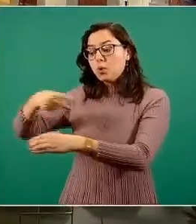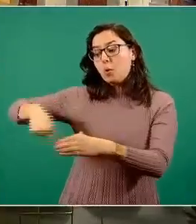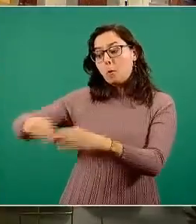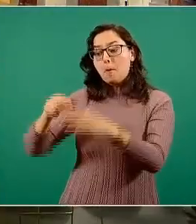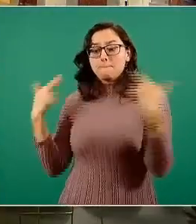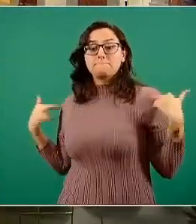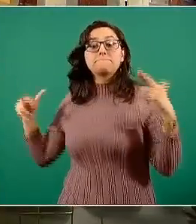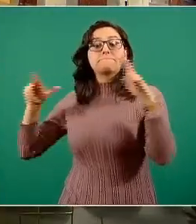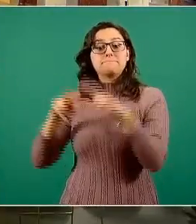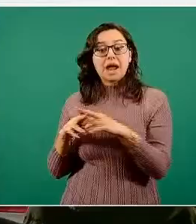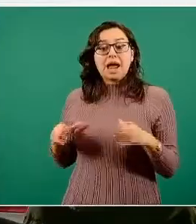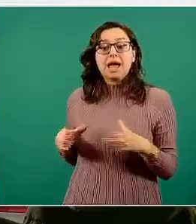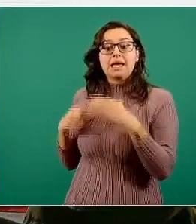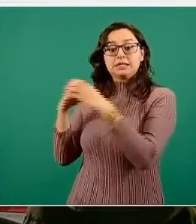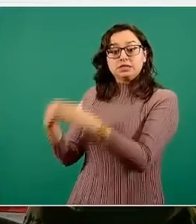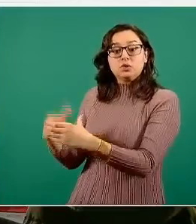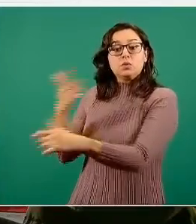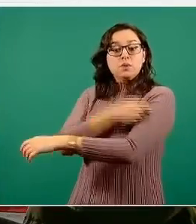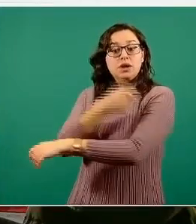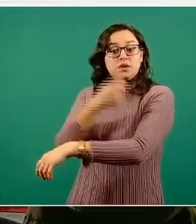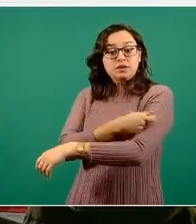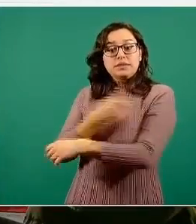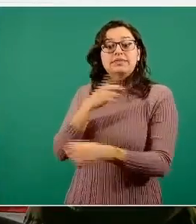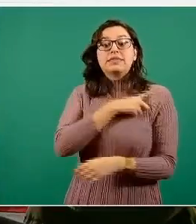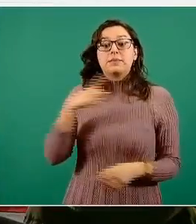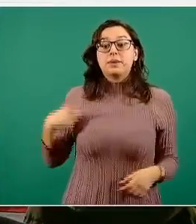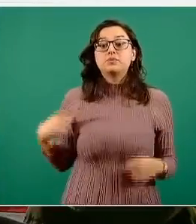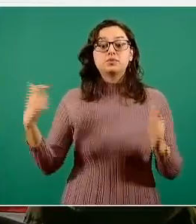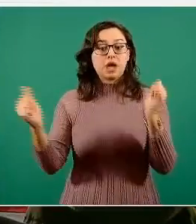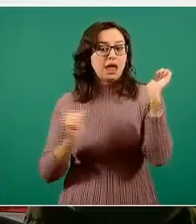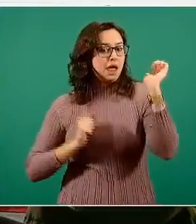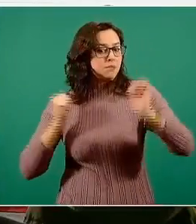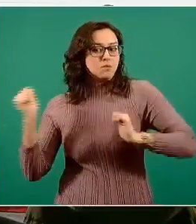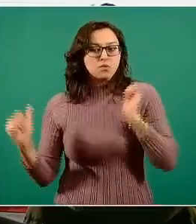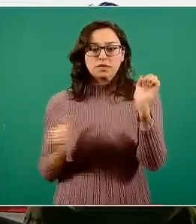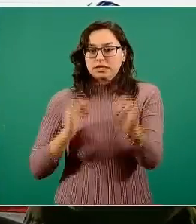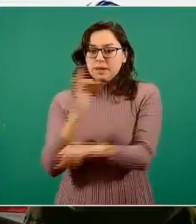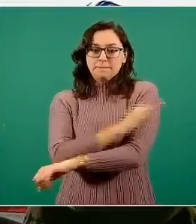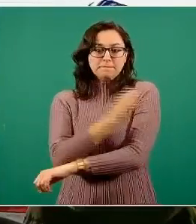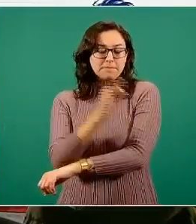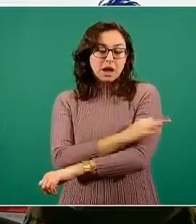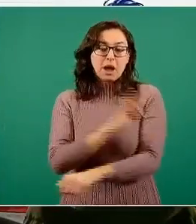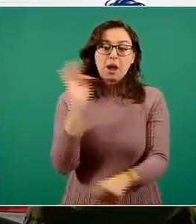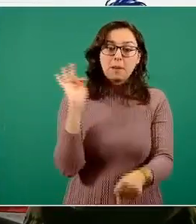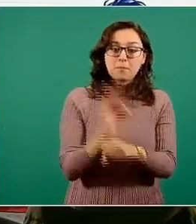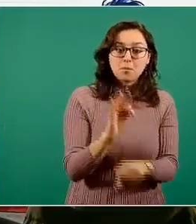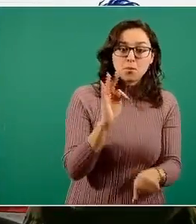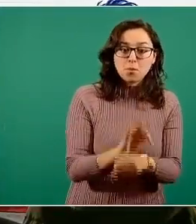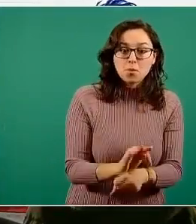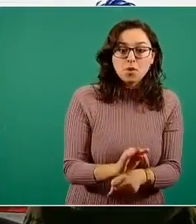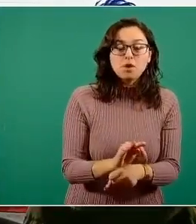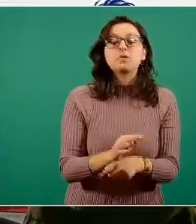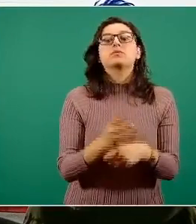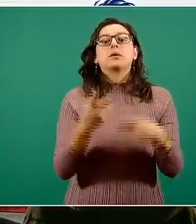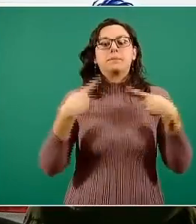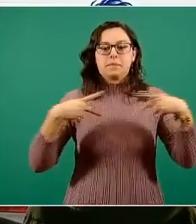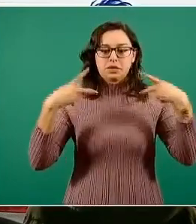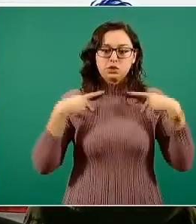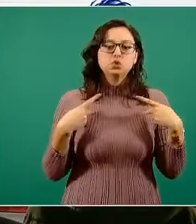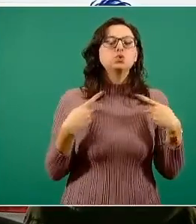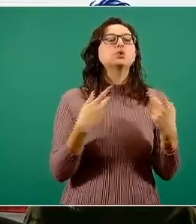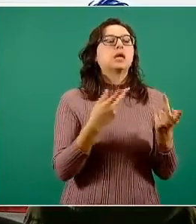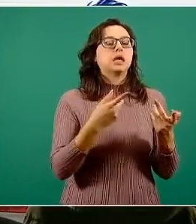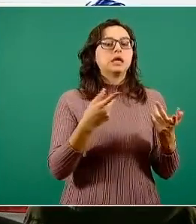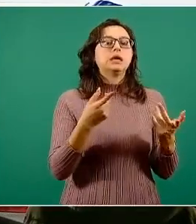componente fue el aprovechar la vacuna no solamente como un recurso de protección a quien se vacuna y a